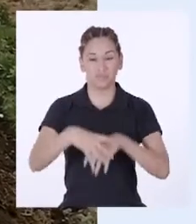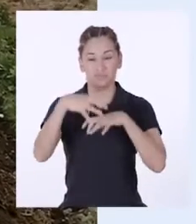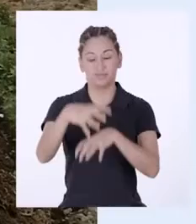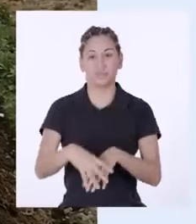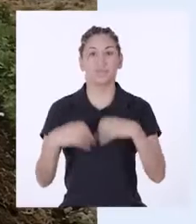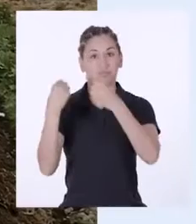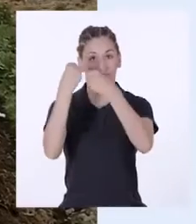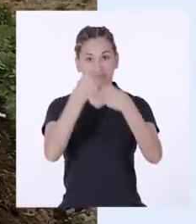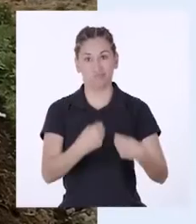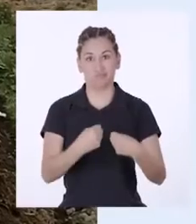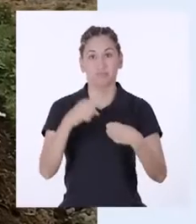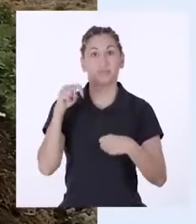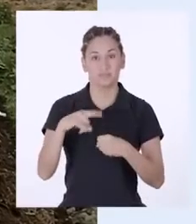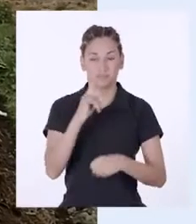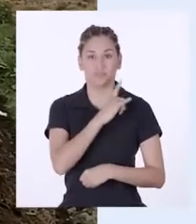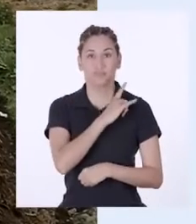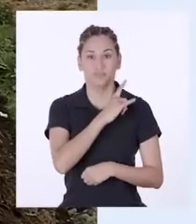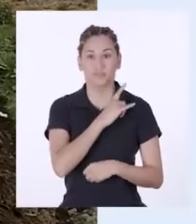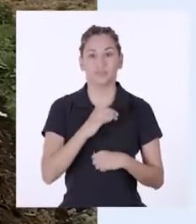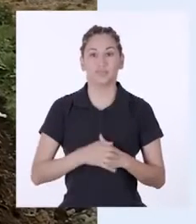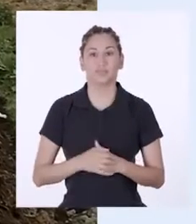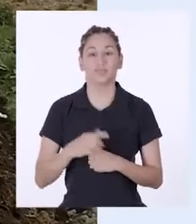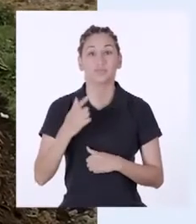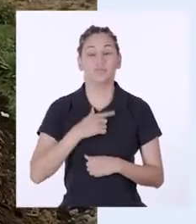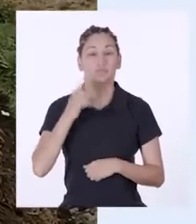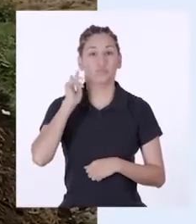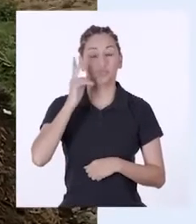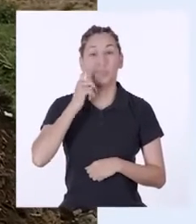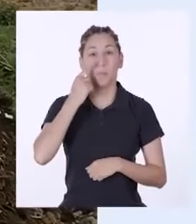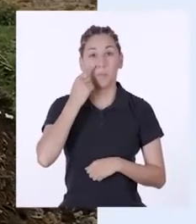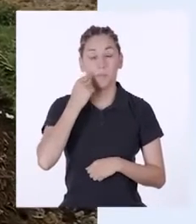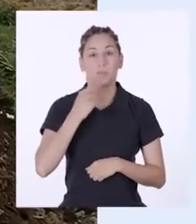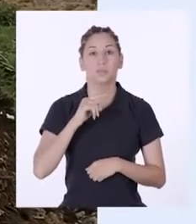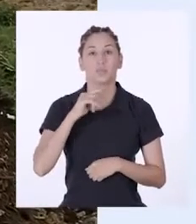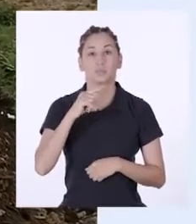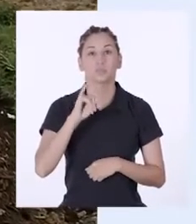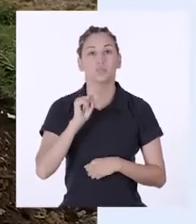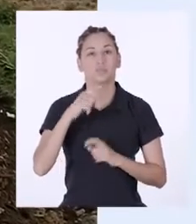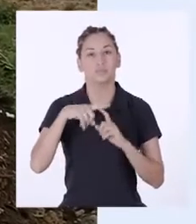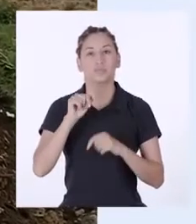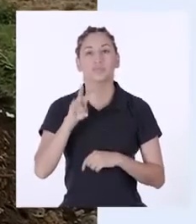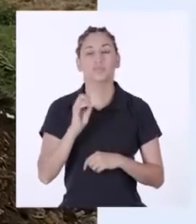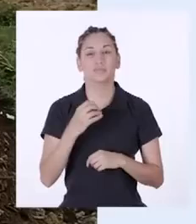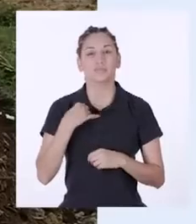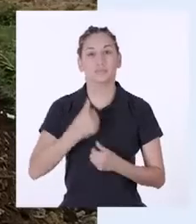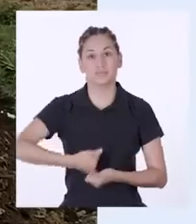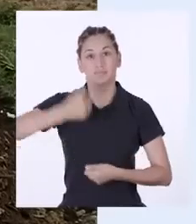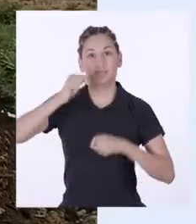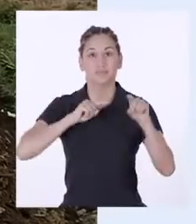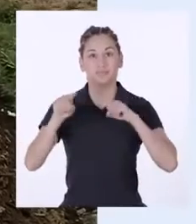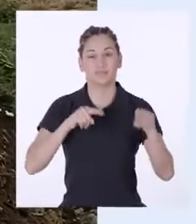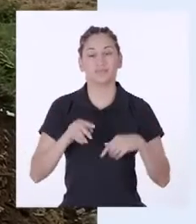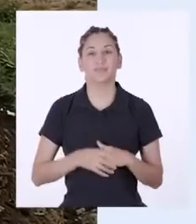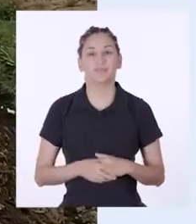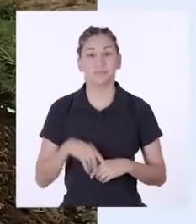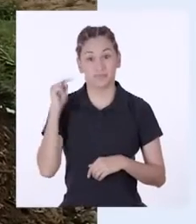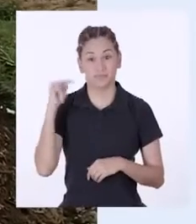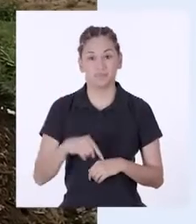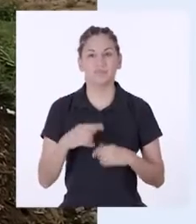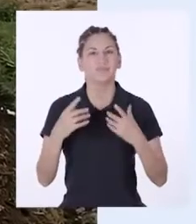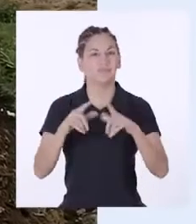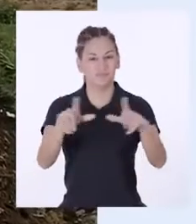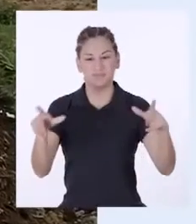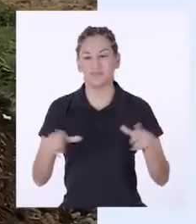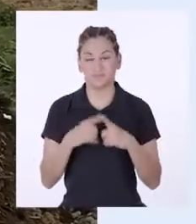Sólidos de esta universidad. Soy el profesor Ulfreyo Valdión, jefe del Centrar. En esta unidad